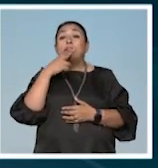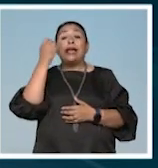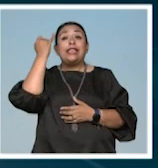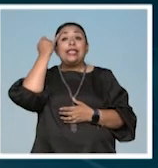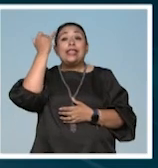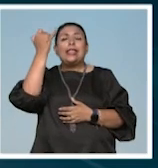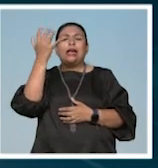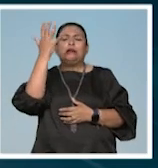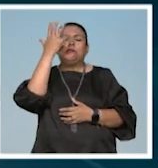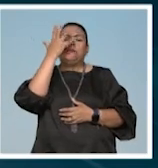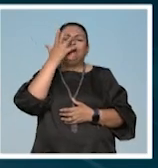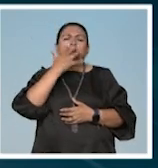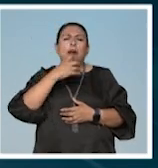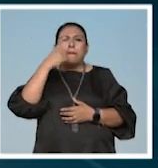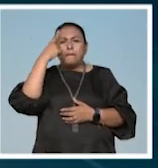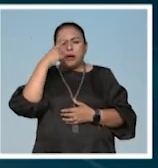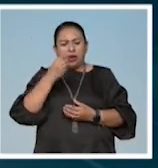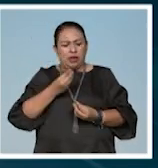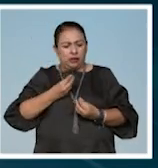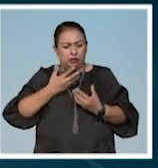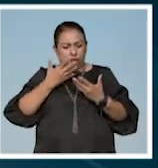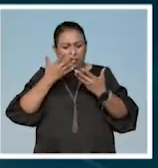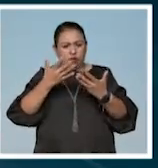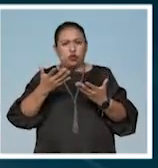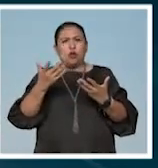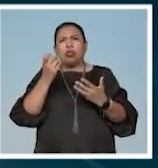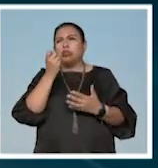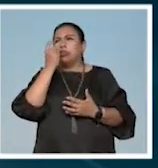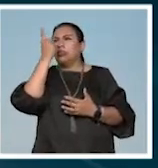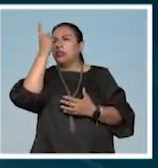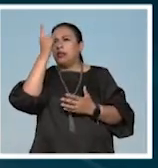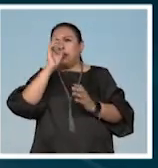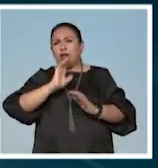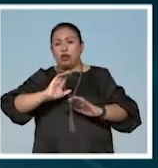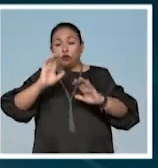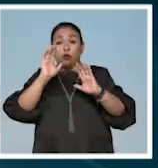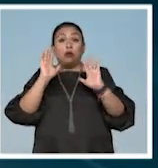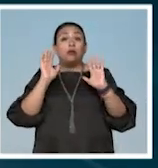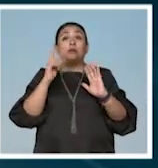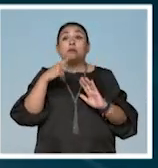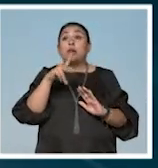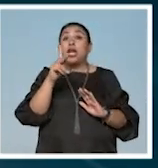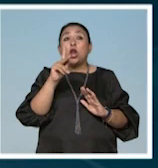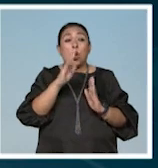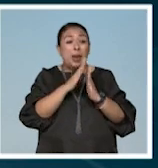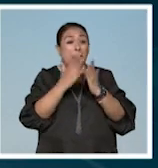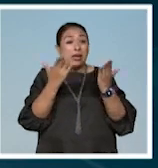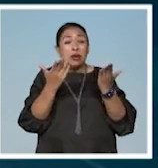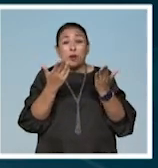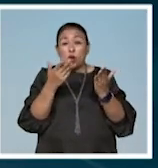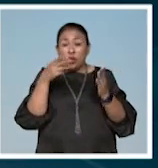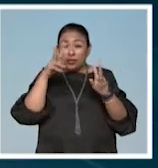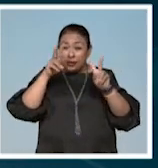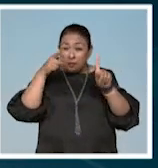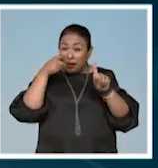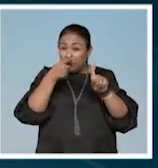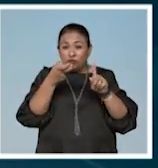idea de la melancolía para expresarla en sus composiciones pero no hay ningún libro al respecto